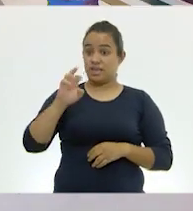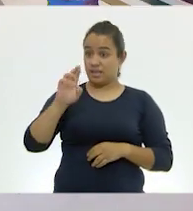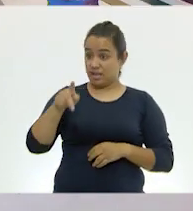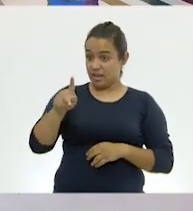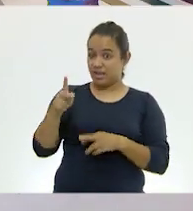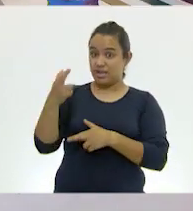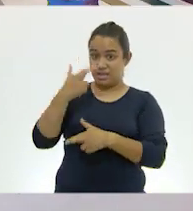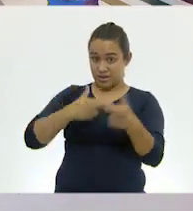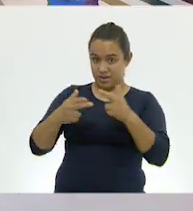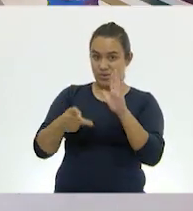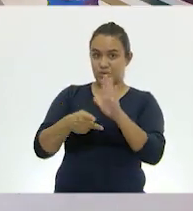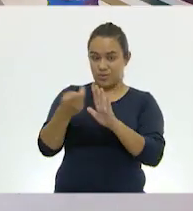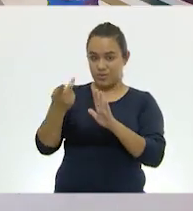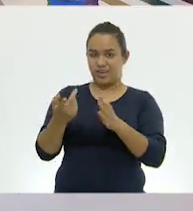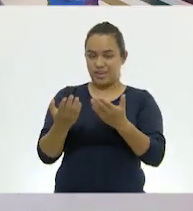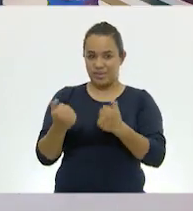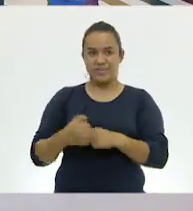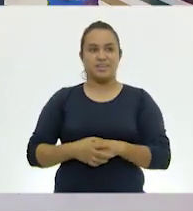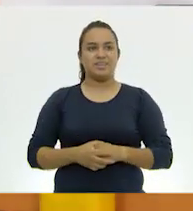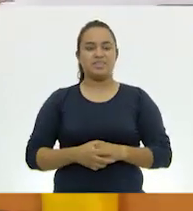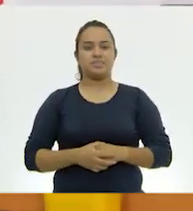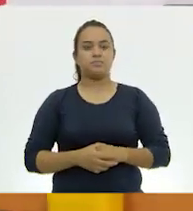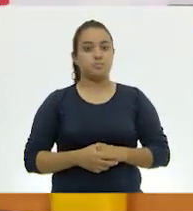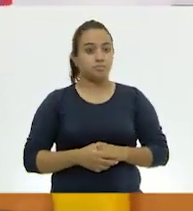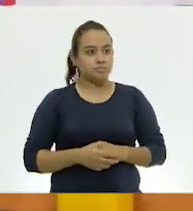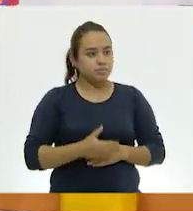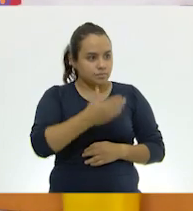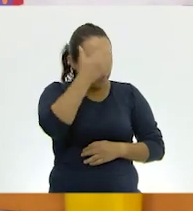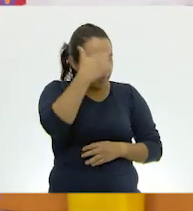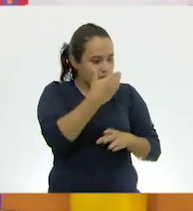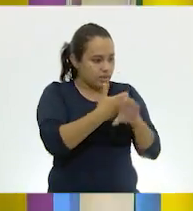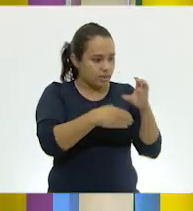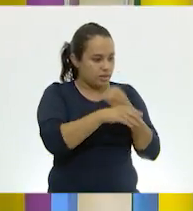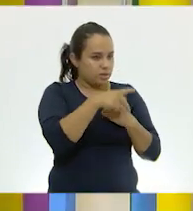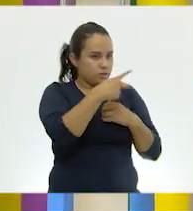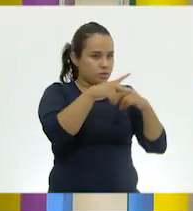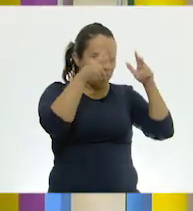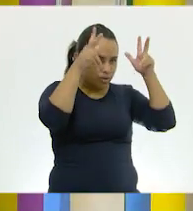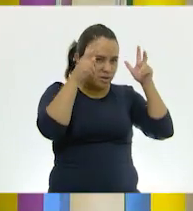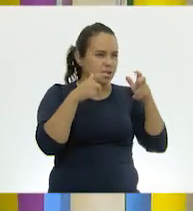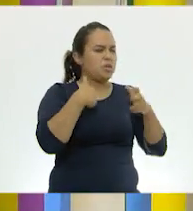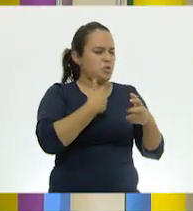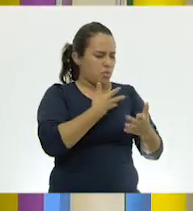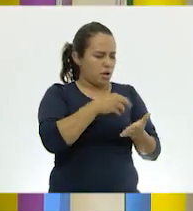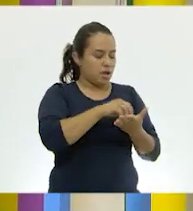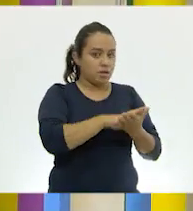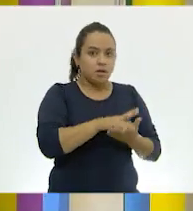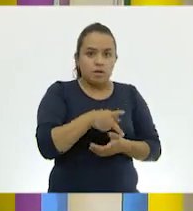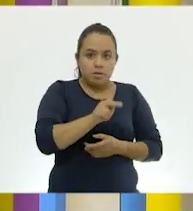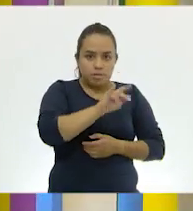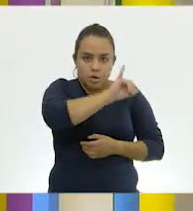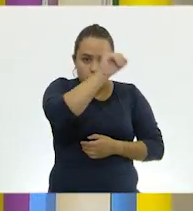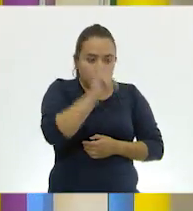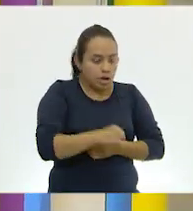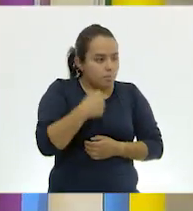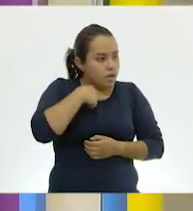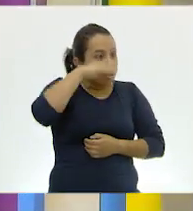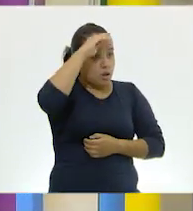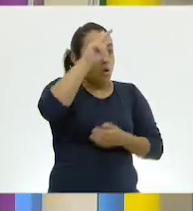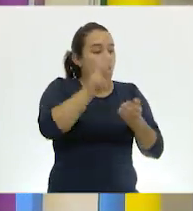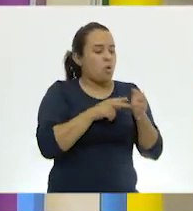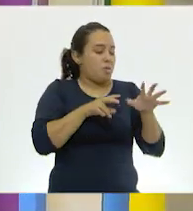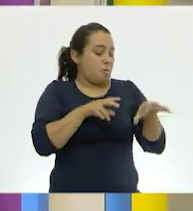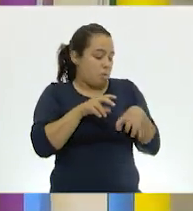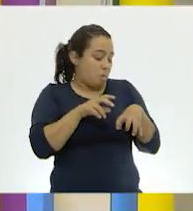volver, por favor? Sabía cosas de los ajolotes, tenía algunos datos, pero nunca me imaginé que eran capaces de